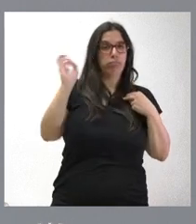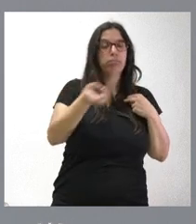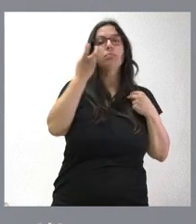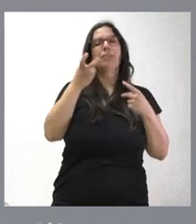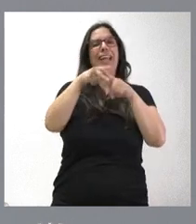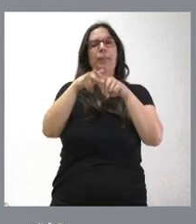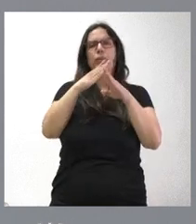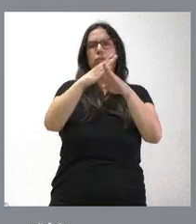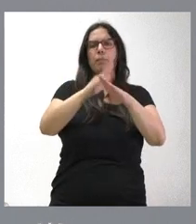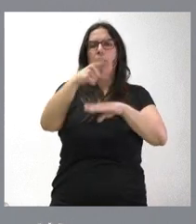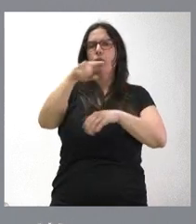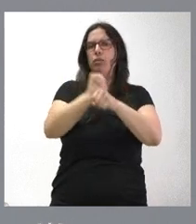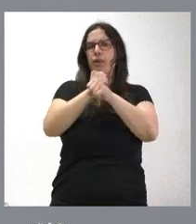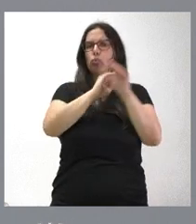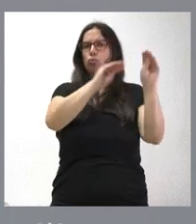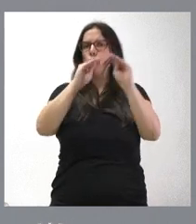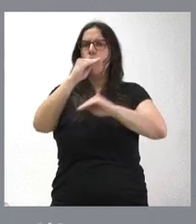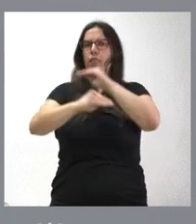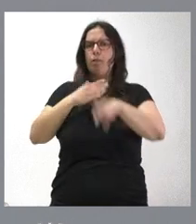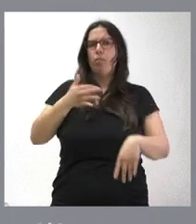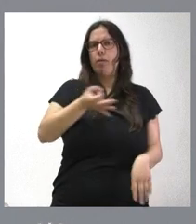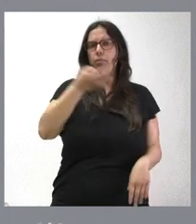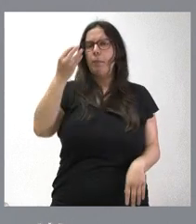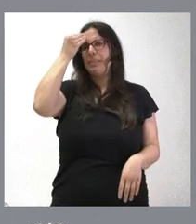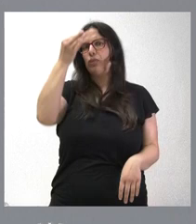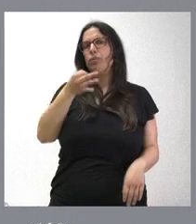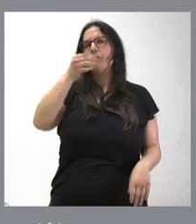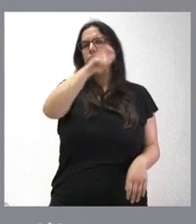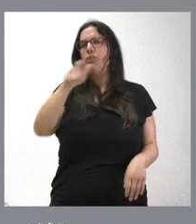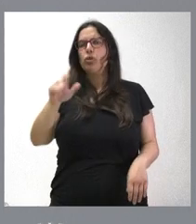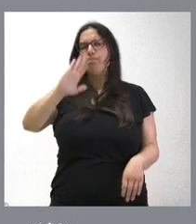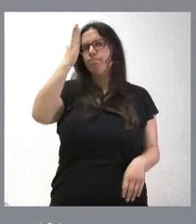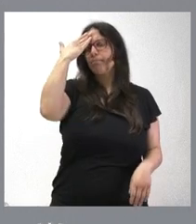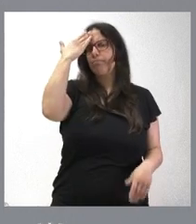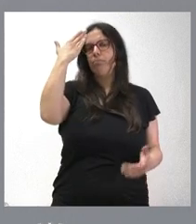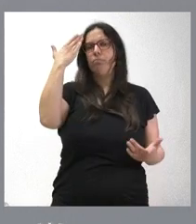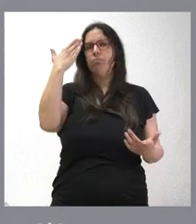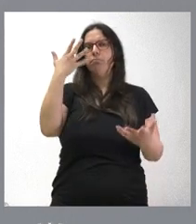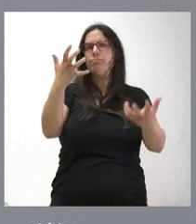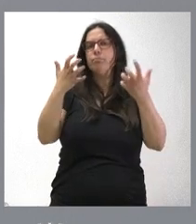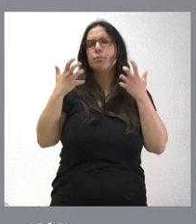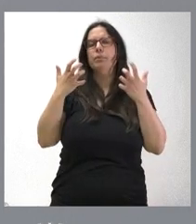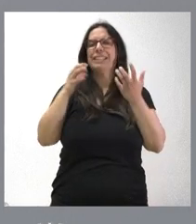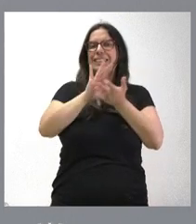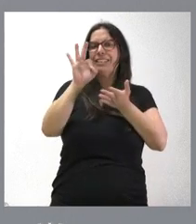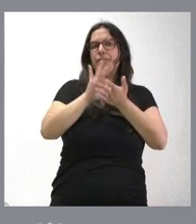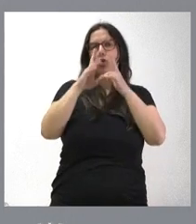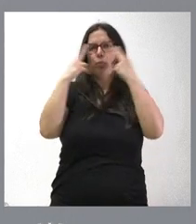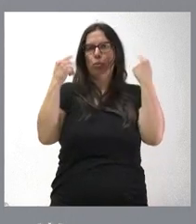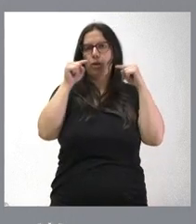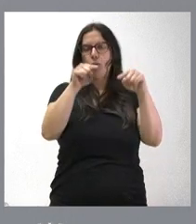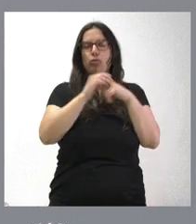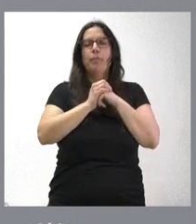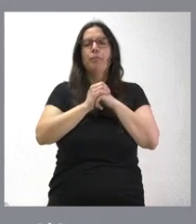que puedan desarrollar su trabajo con eficacia, siempre pensando en los ciudadanos como principal beneficiario de estos servicios públicos. Se incluyen